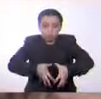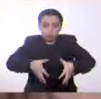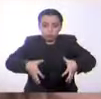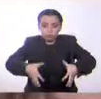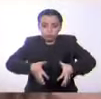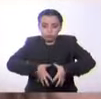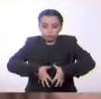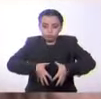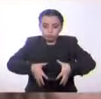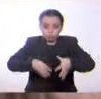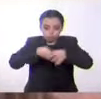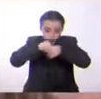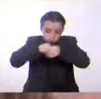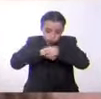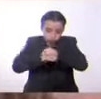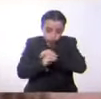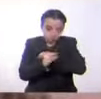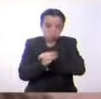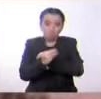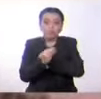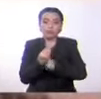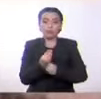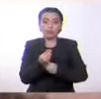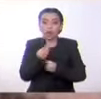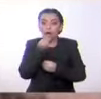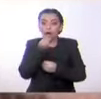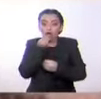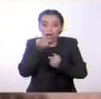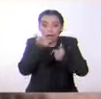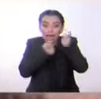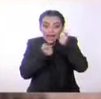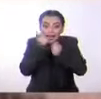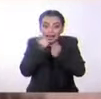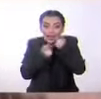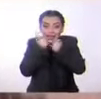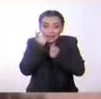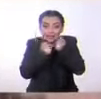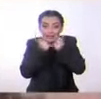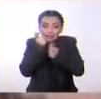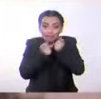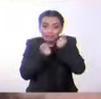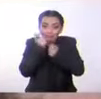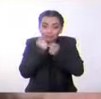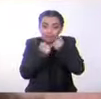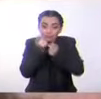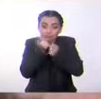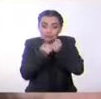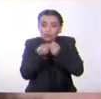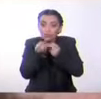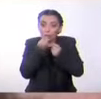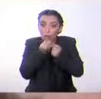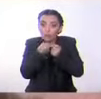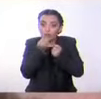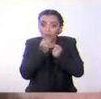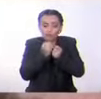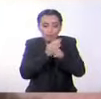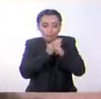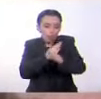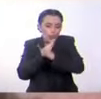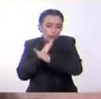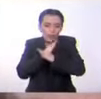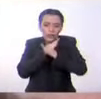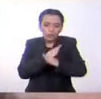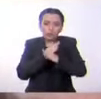luego las alimenta con leche después de que éstas hayan nacido para seguir protegiéndolas y también